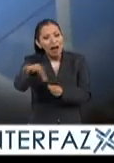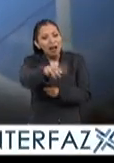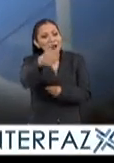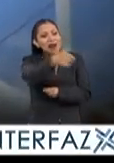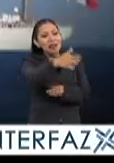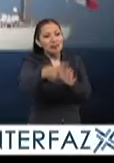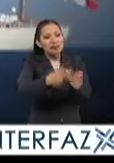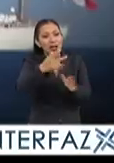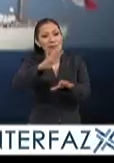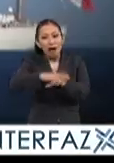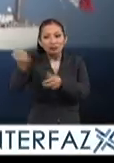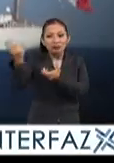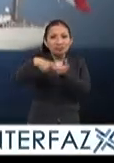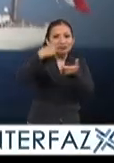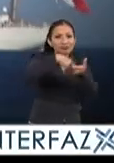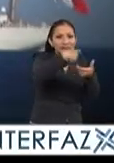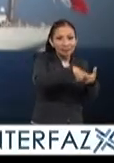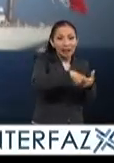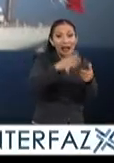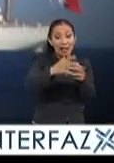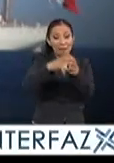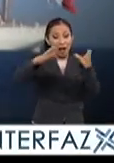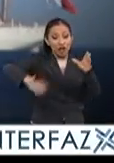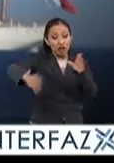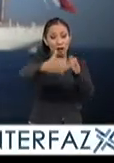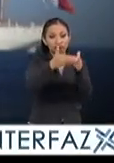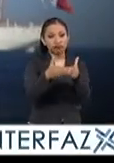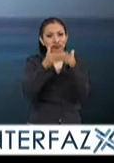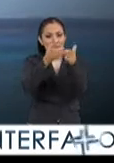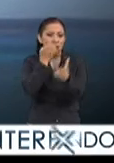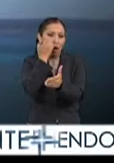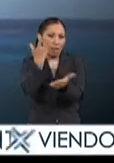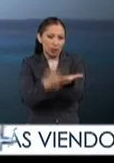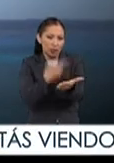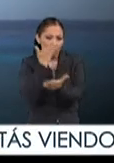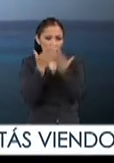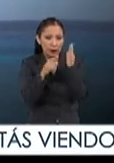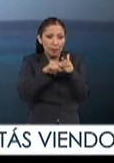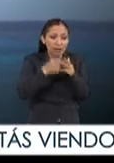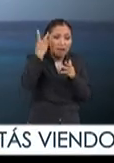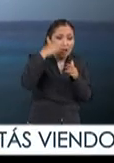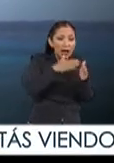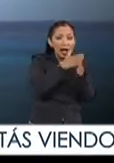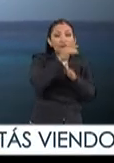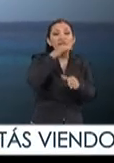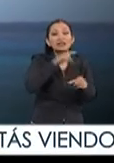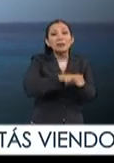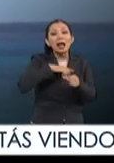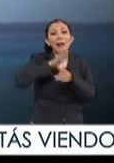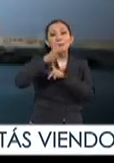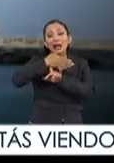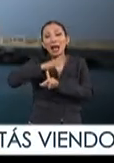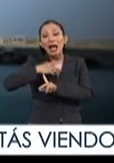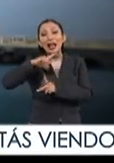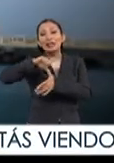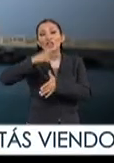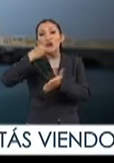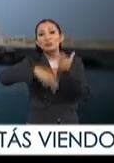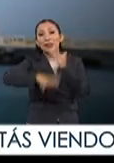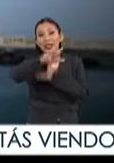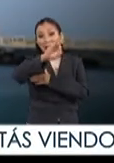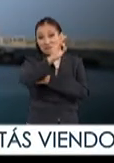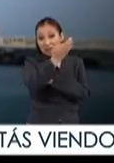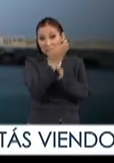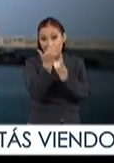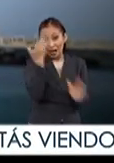en cada edición se unen más participantes son en su mayoría buques escuela que iniciaron su viaje en el festival Velas Latinoamérica 2018 en el